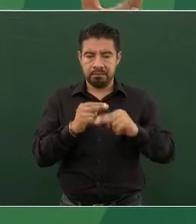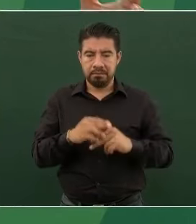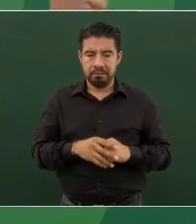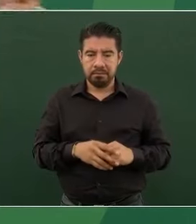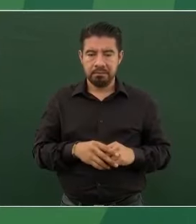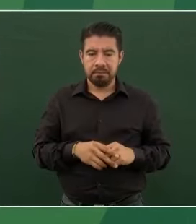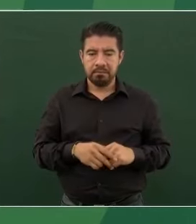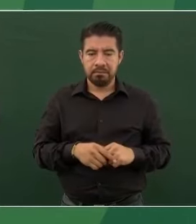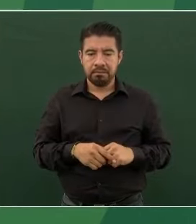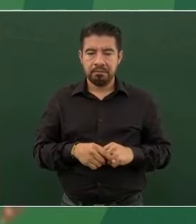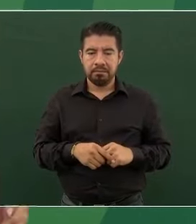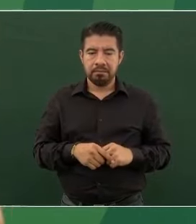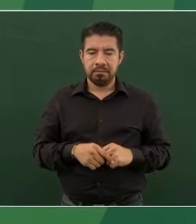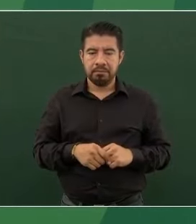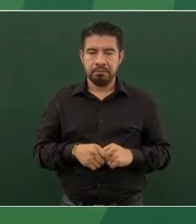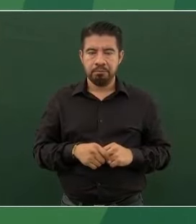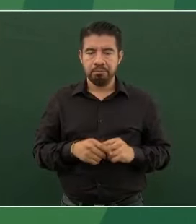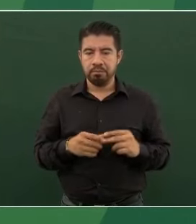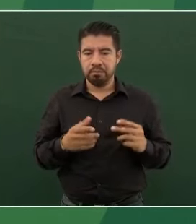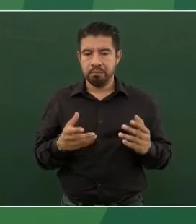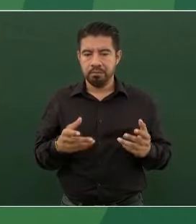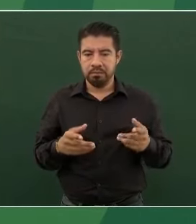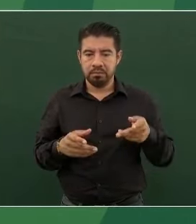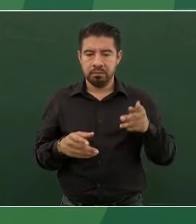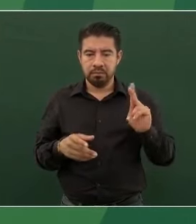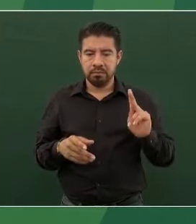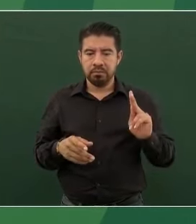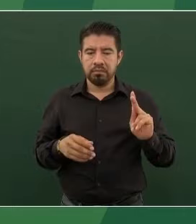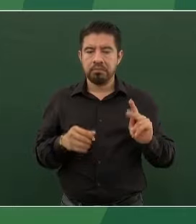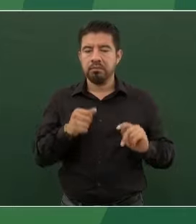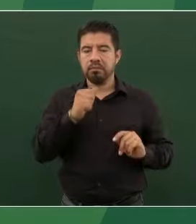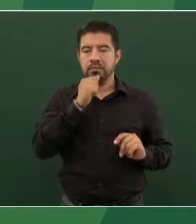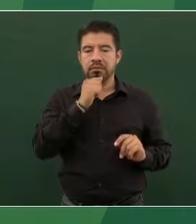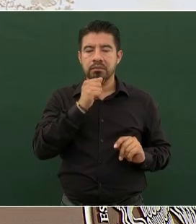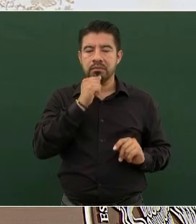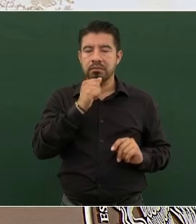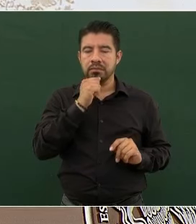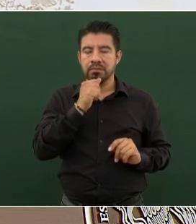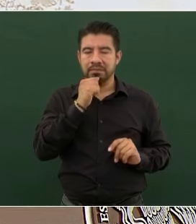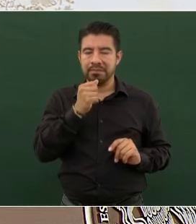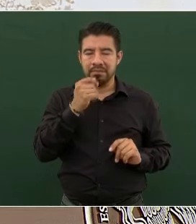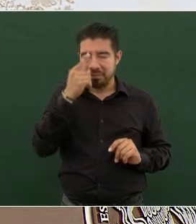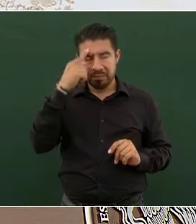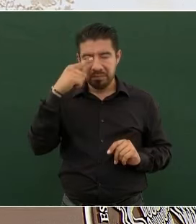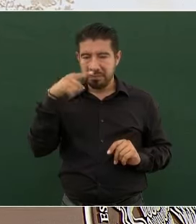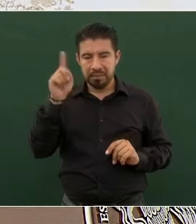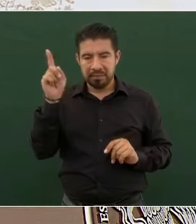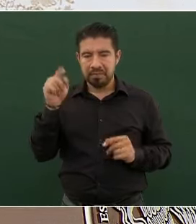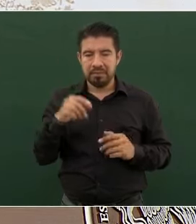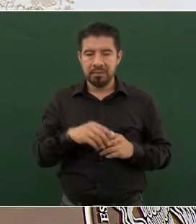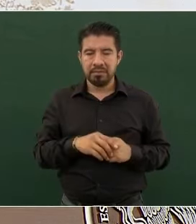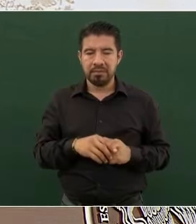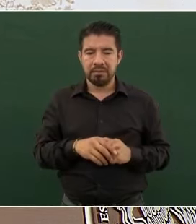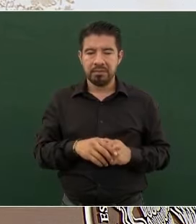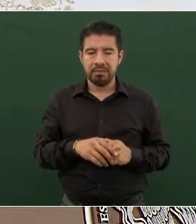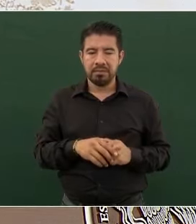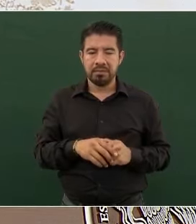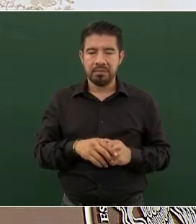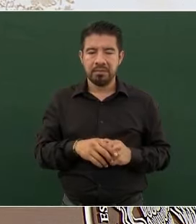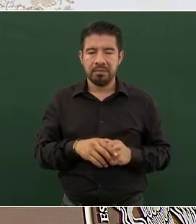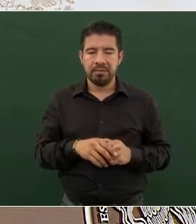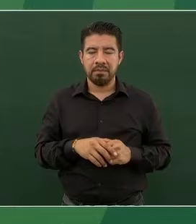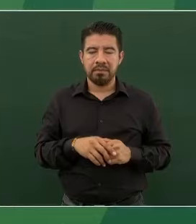no ha sido fácil, yo espero que ya